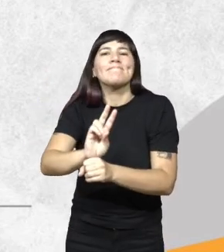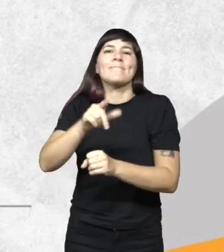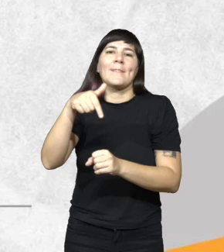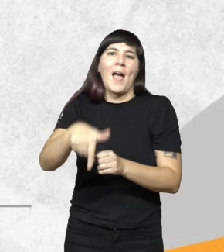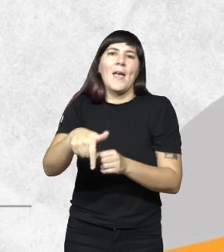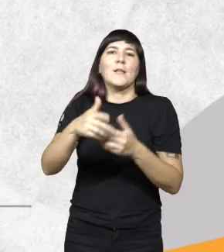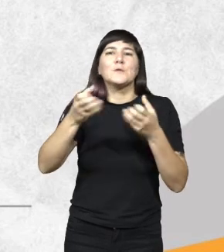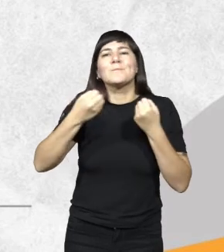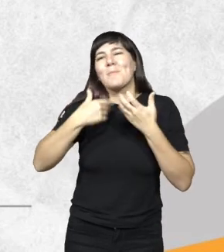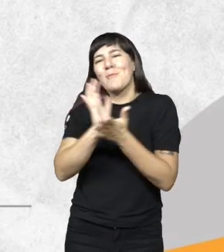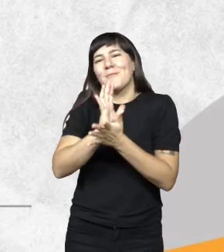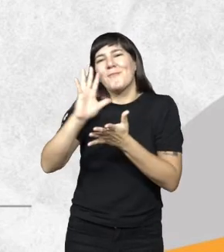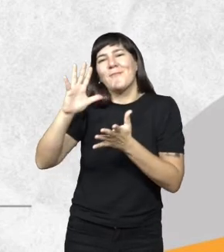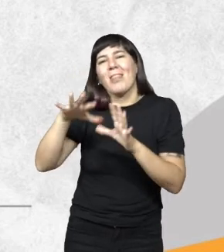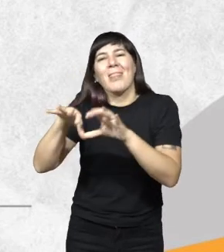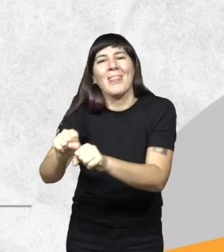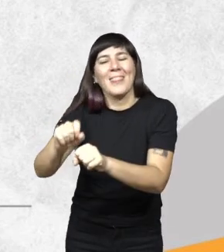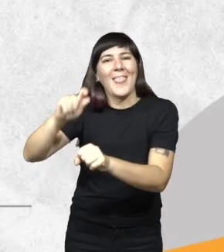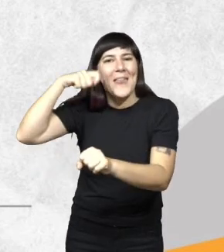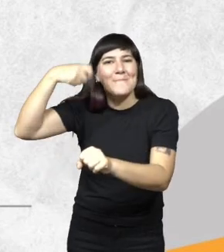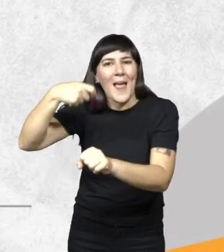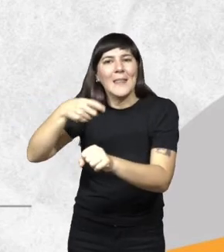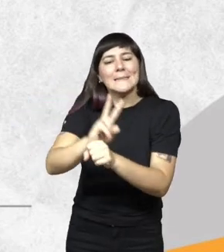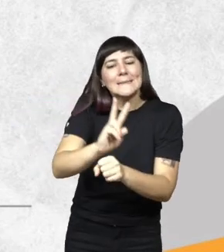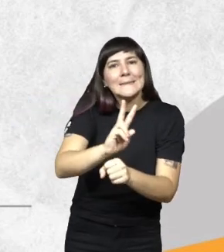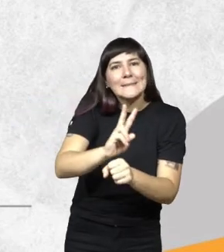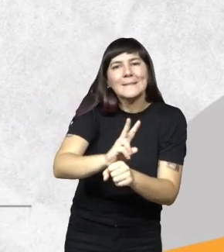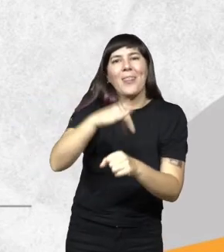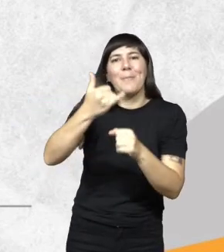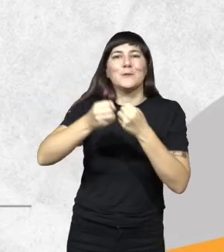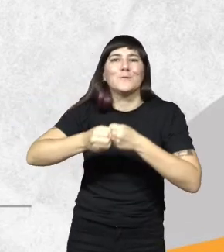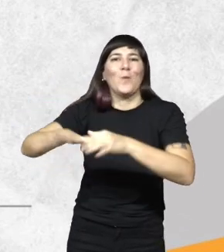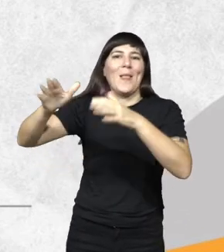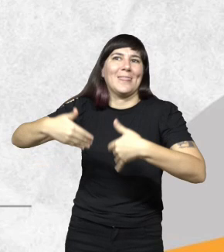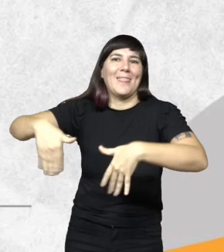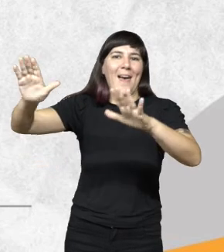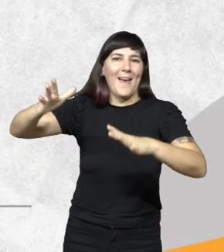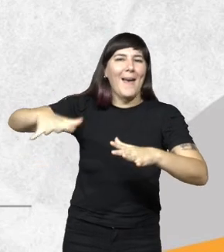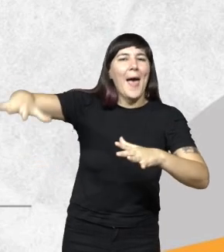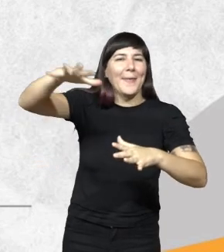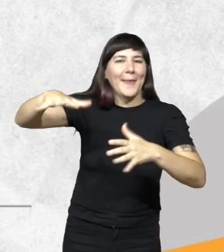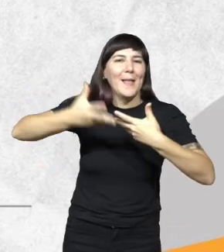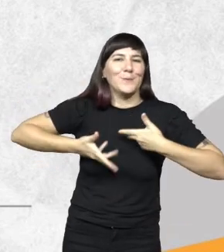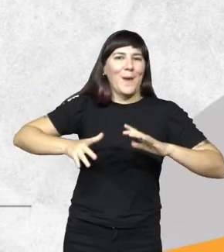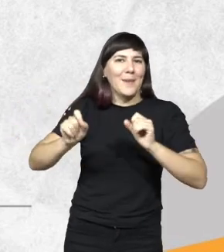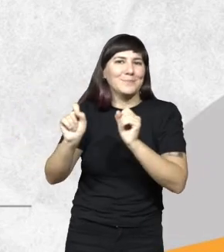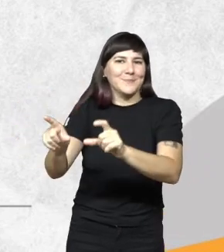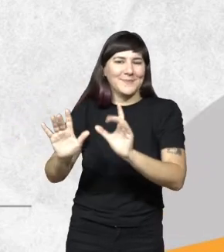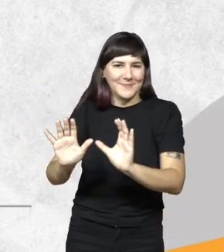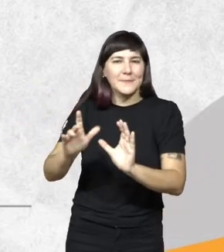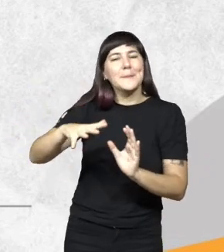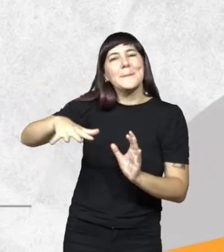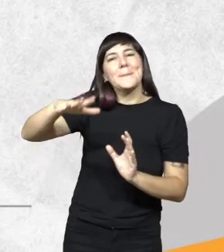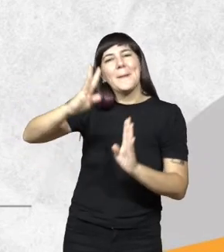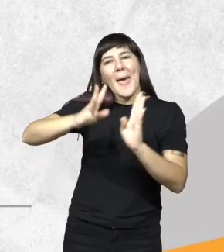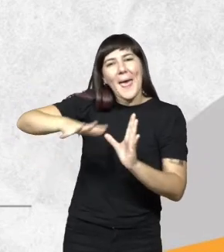presuelta en nuestras áreas protegidas como así también en aquellas áreas naturales de carácter nacional como son los parques